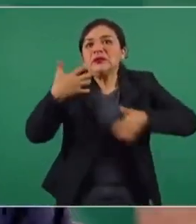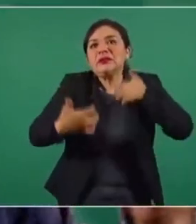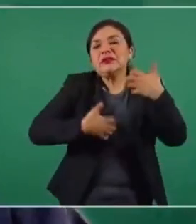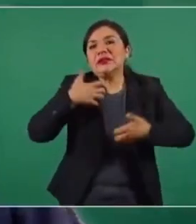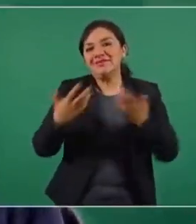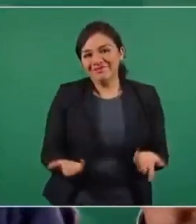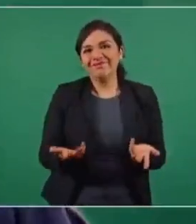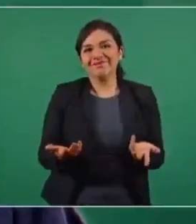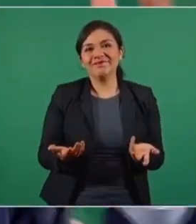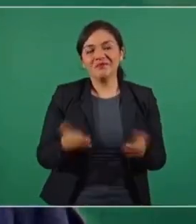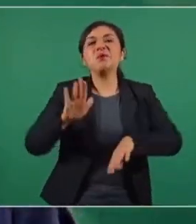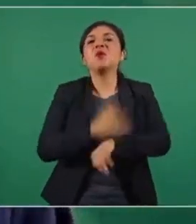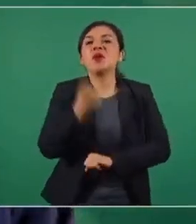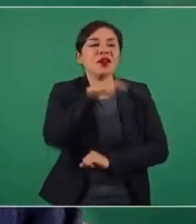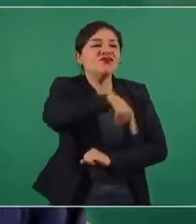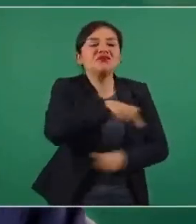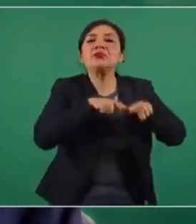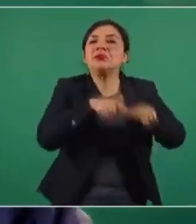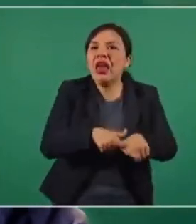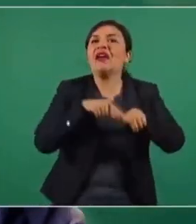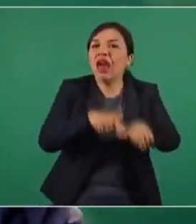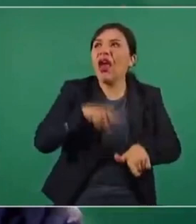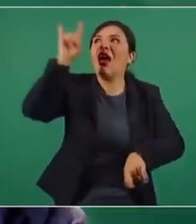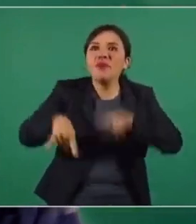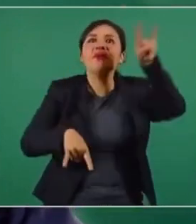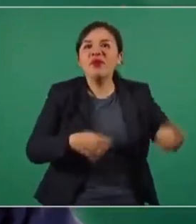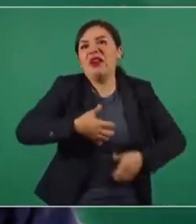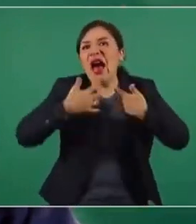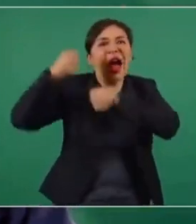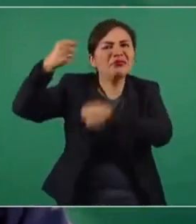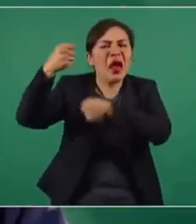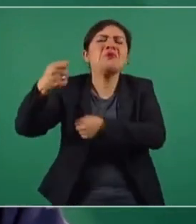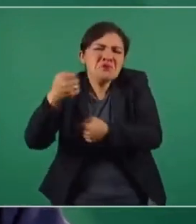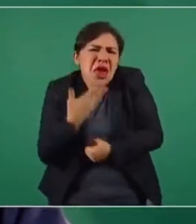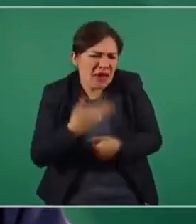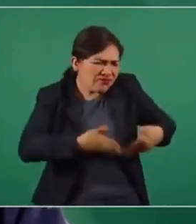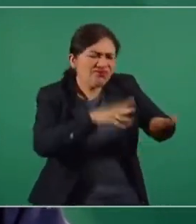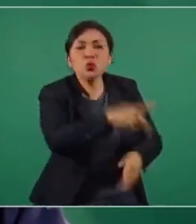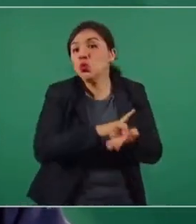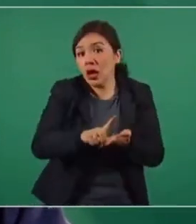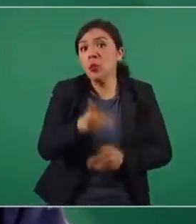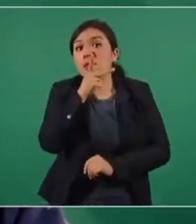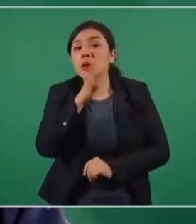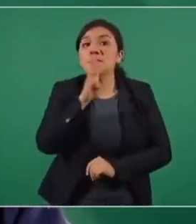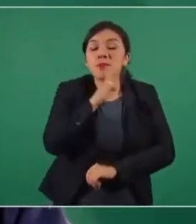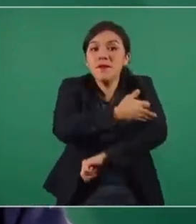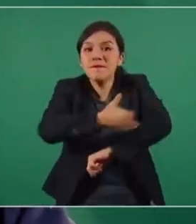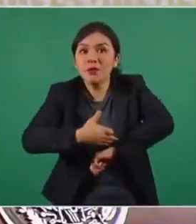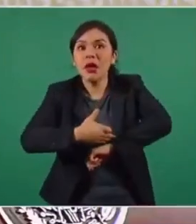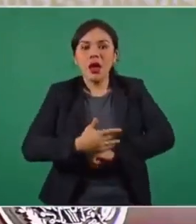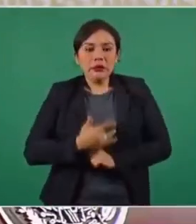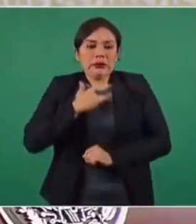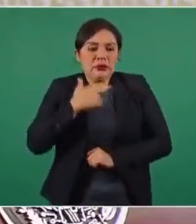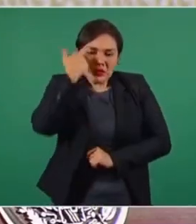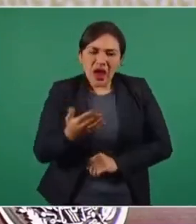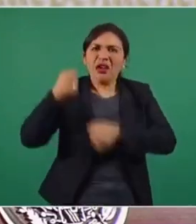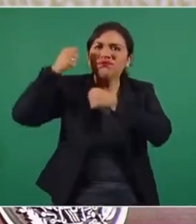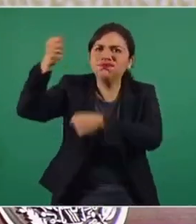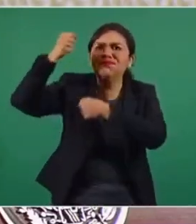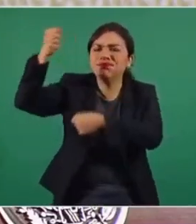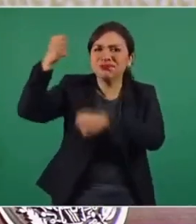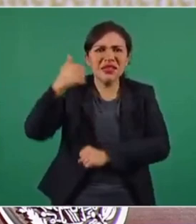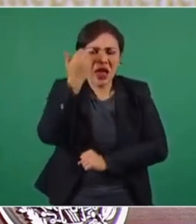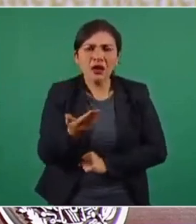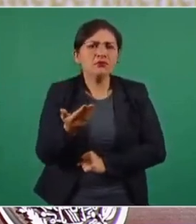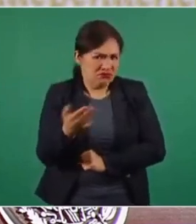Entonces, por eso siguen las manifestaciones, las protestas, y tienen todo el derecho, los padres, las madres, a expresarse, a manifestarse.